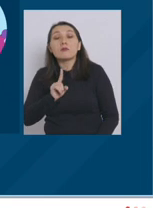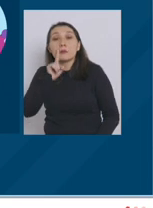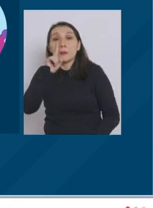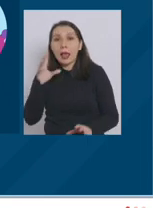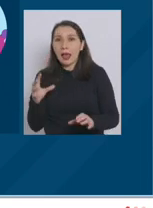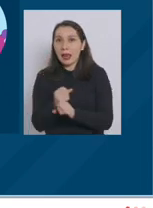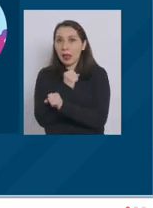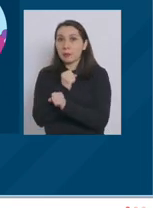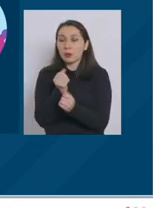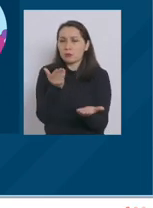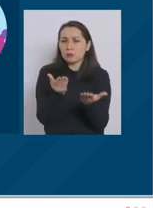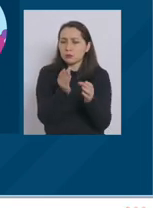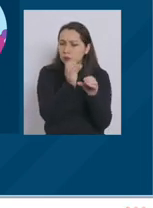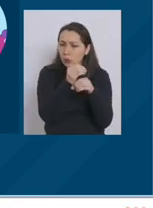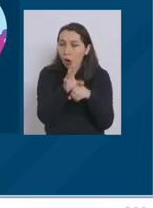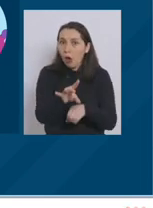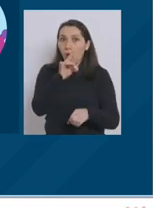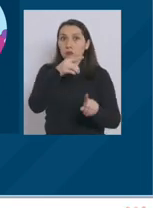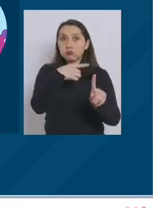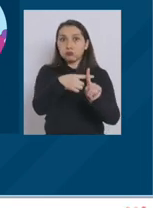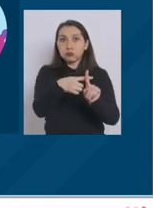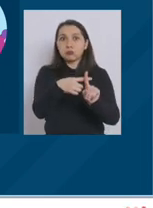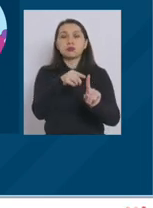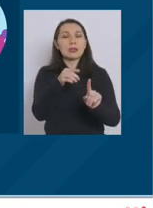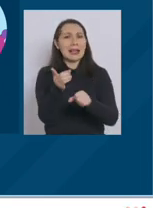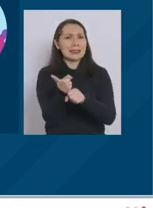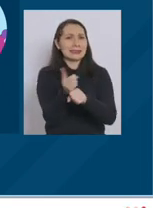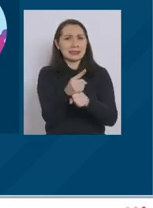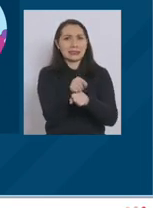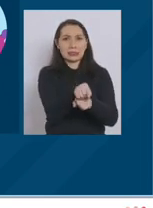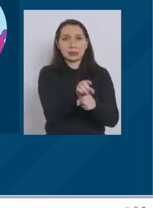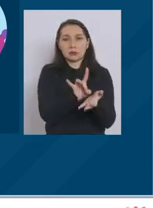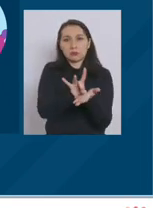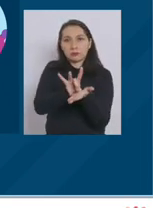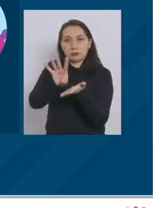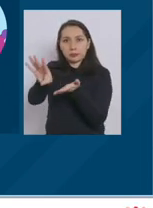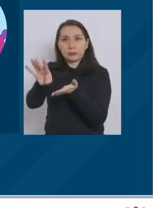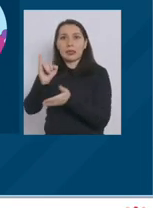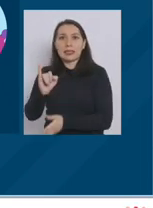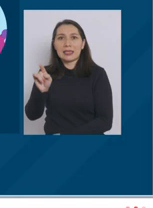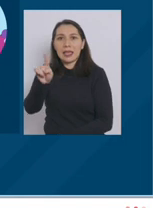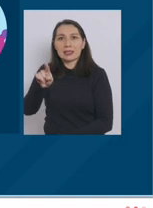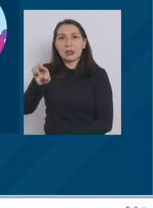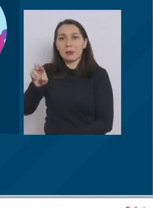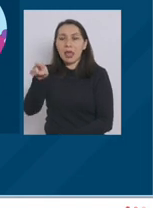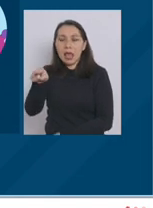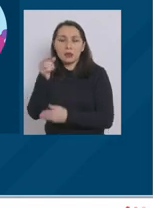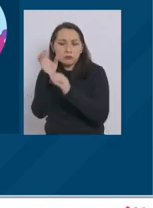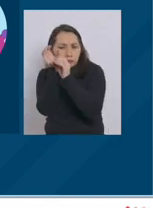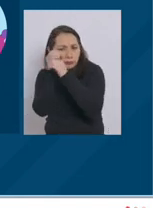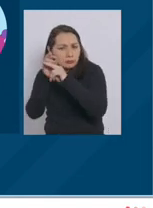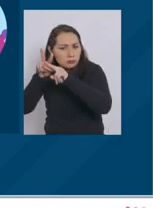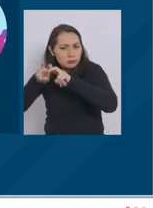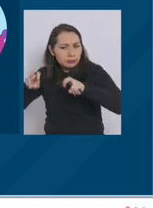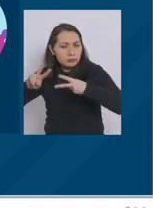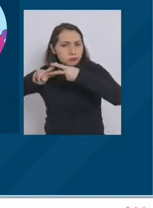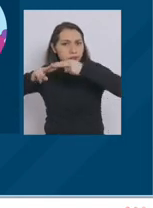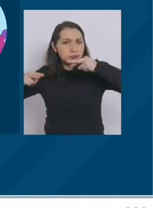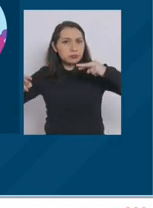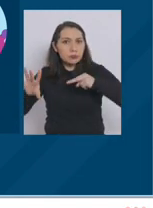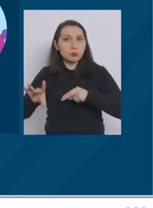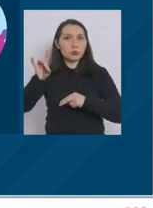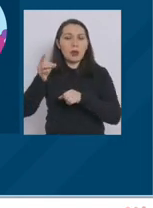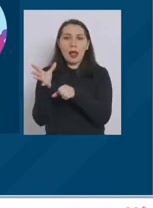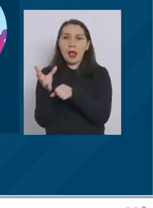Estas muestras, en caso de ser positivas, son inmediatamente enviadas al ISP para la secuenciación genómica y así la